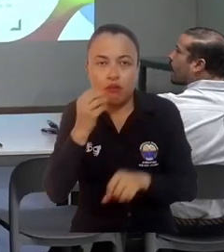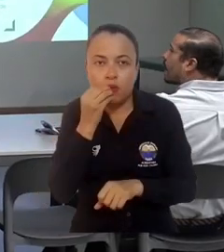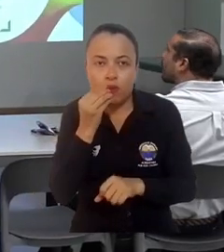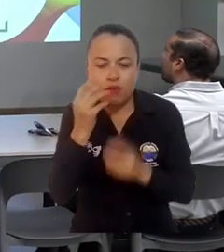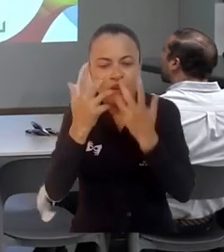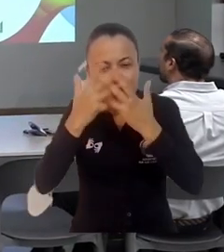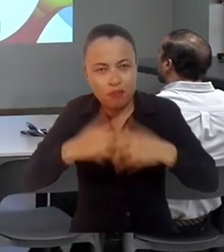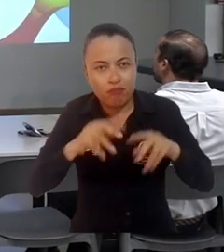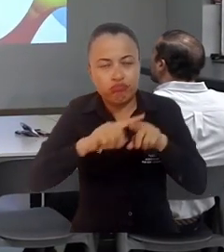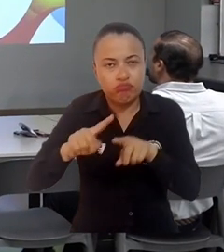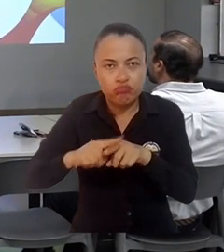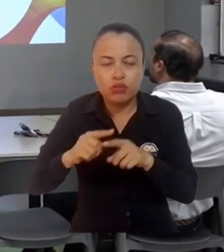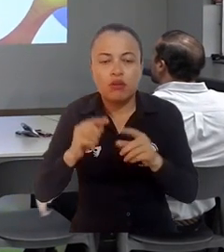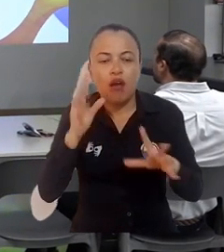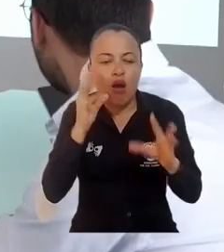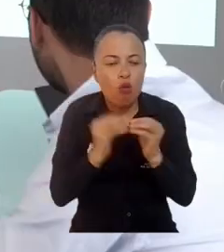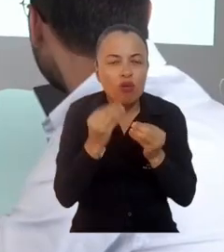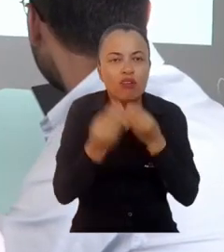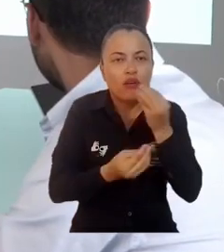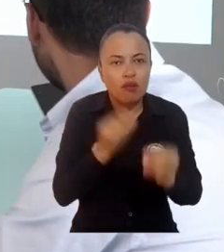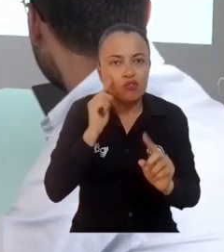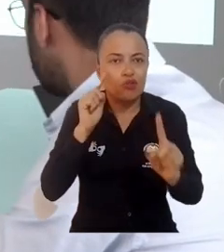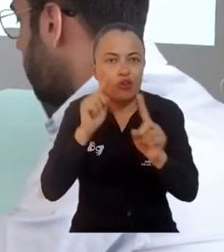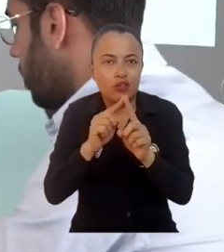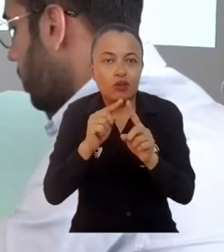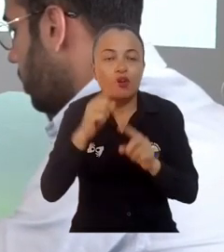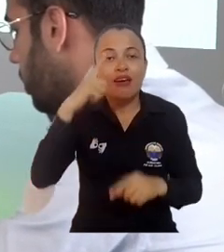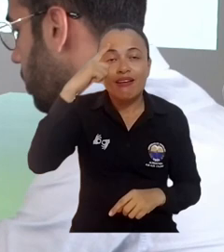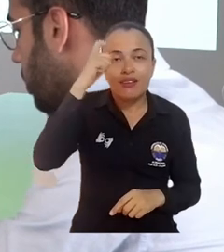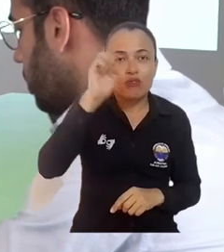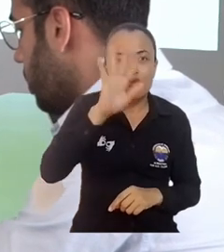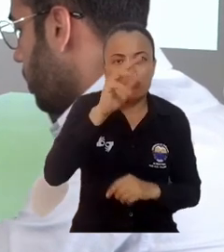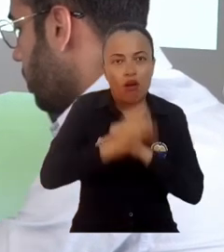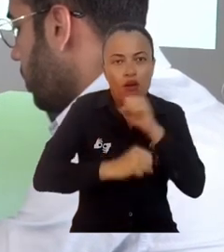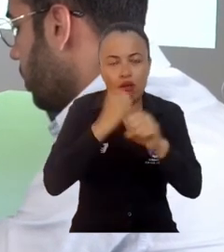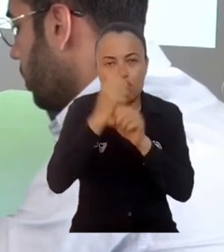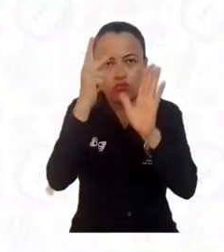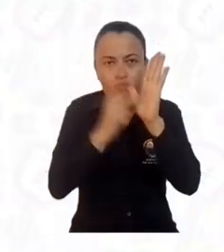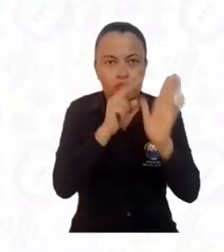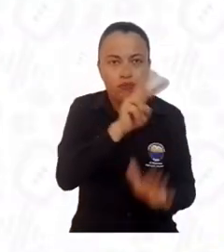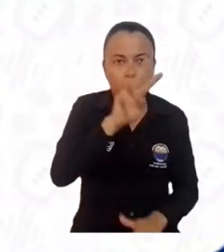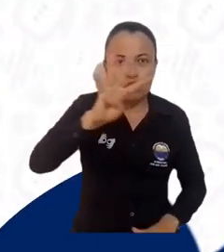trazaron líneas de acción para trabajar con miras a los retos del 2024.